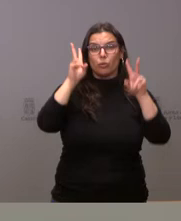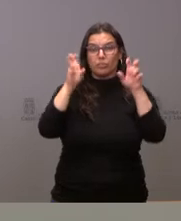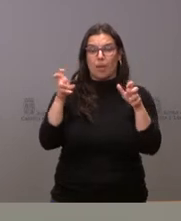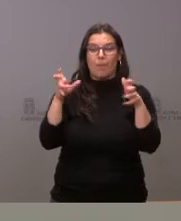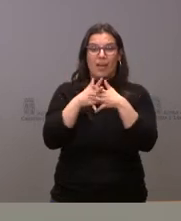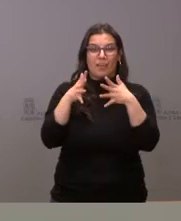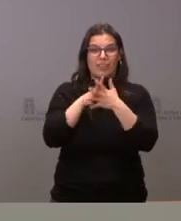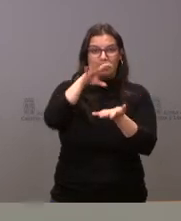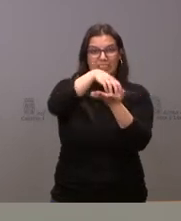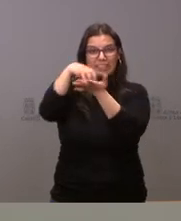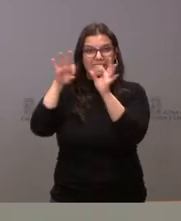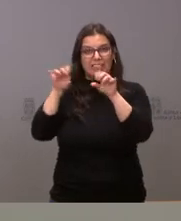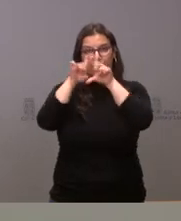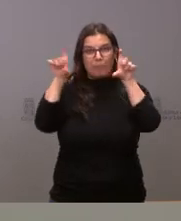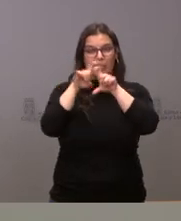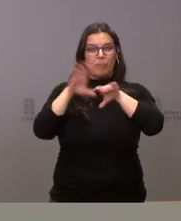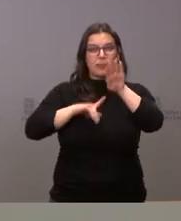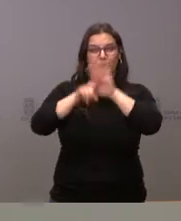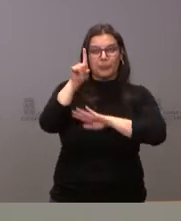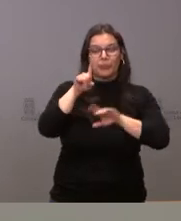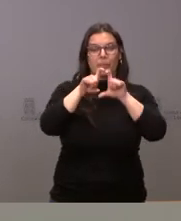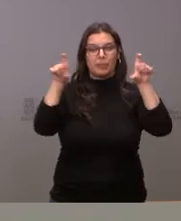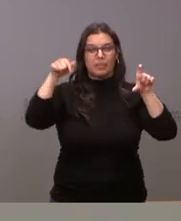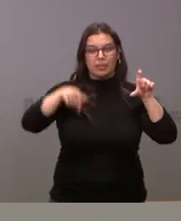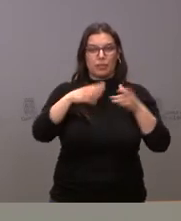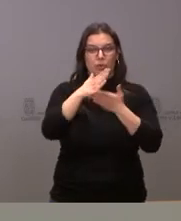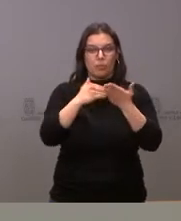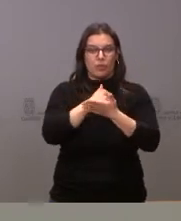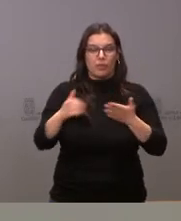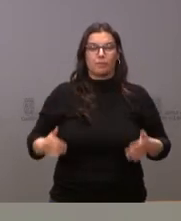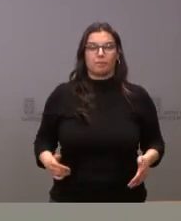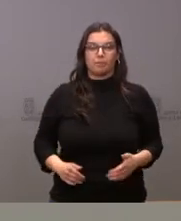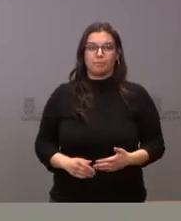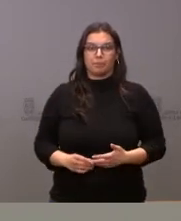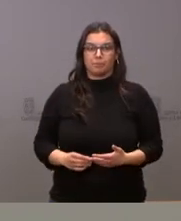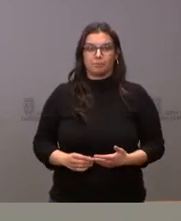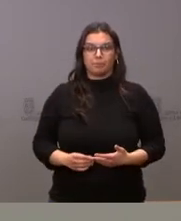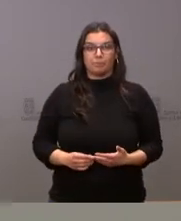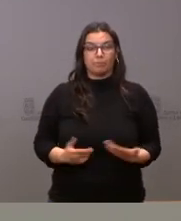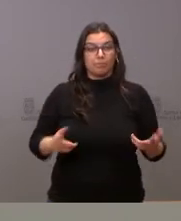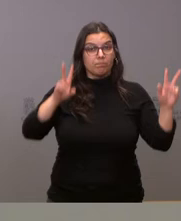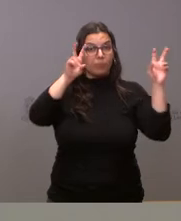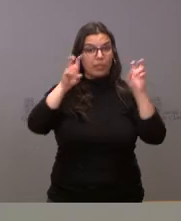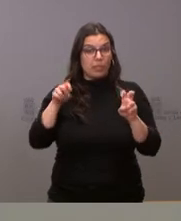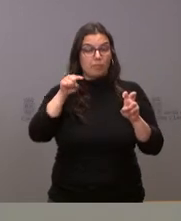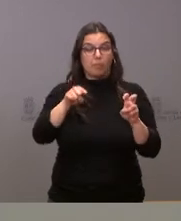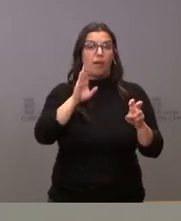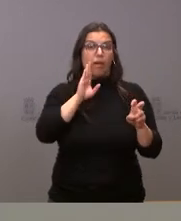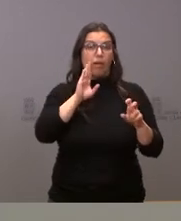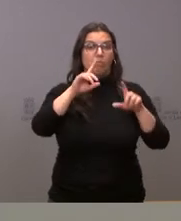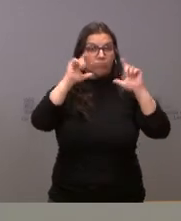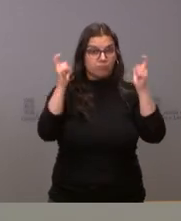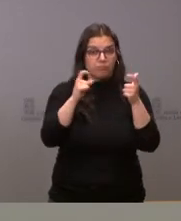infraestructuras empresariales para el desarrollo empresarial de nuestra comunidad autónoma. Estos son los asuntos que han sido